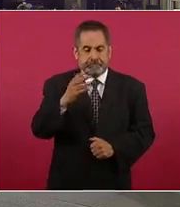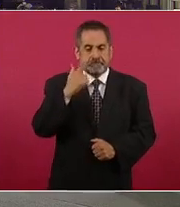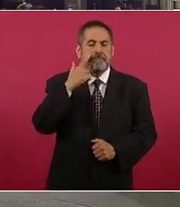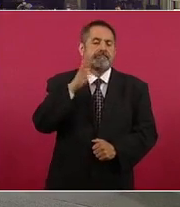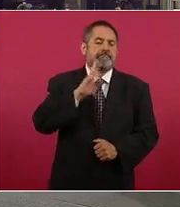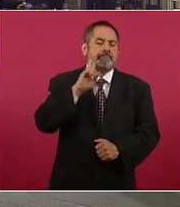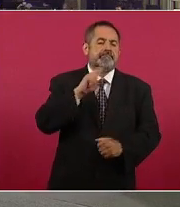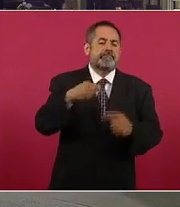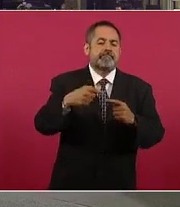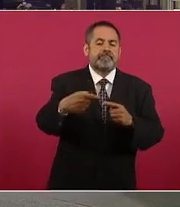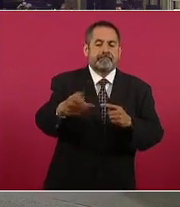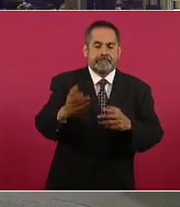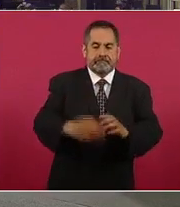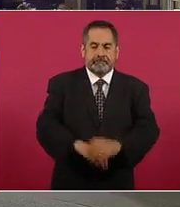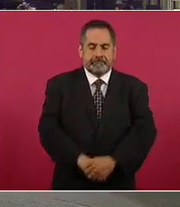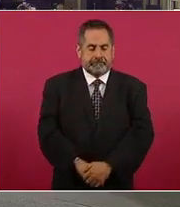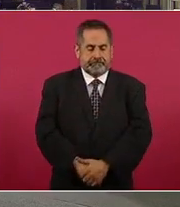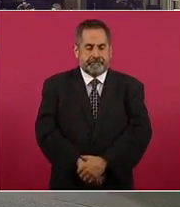dónde llegamos?